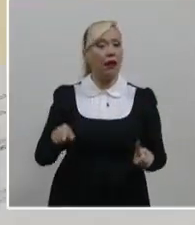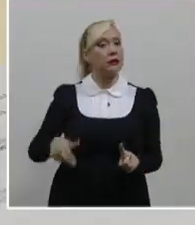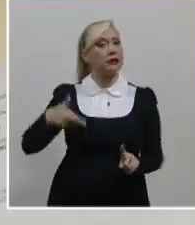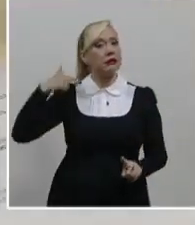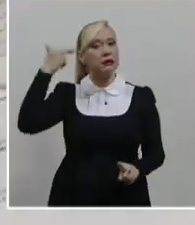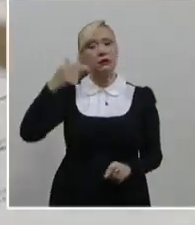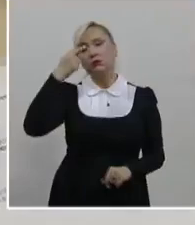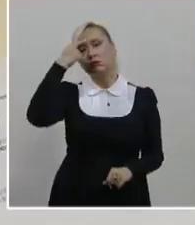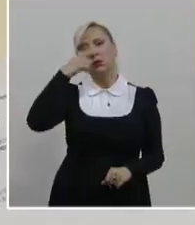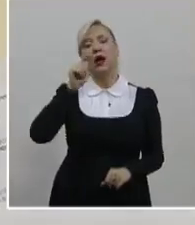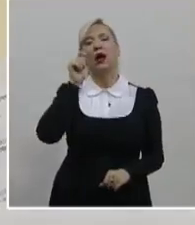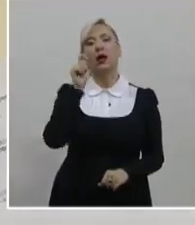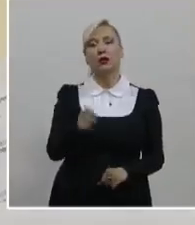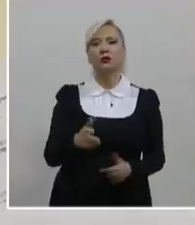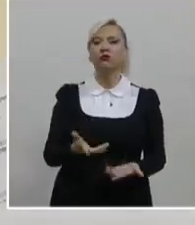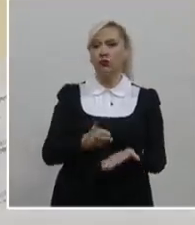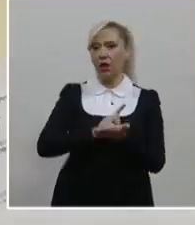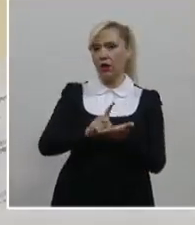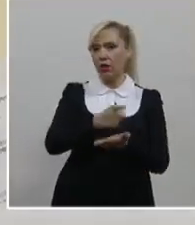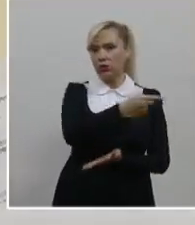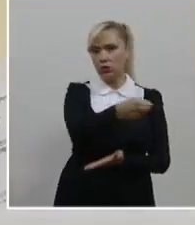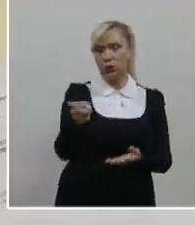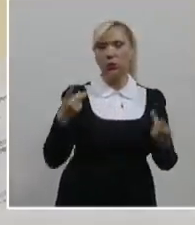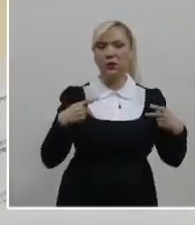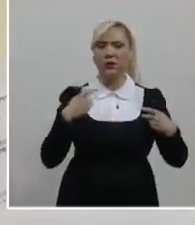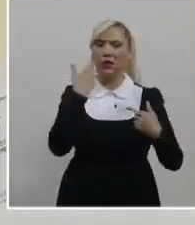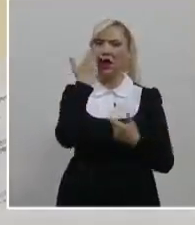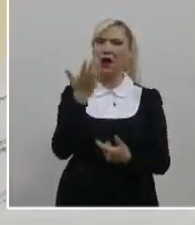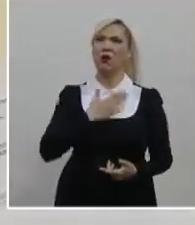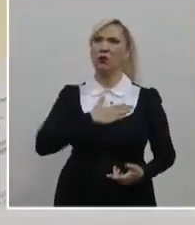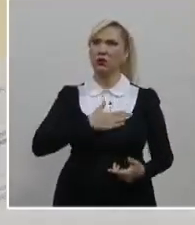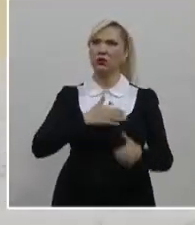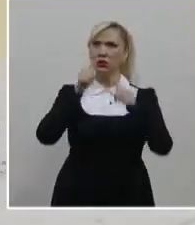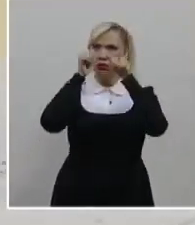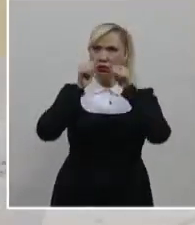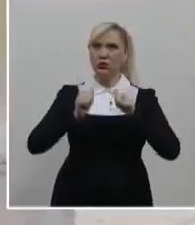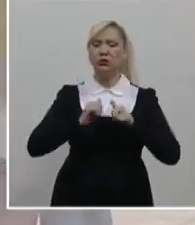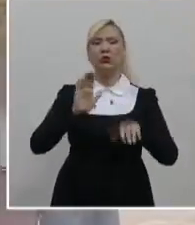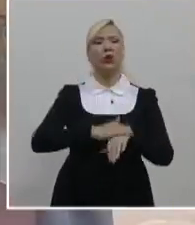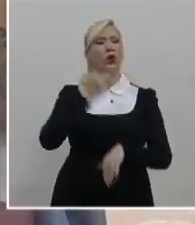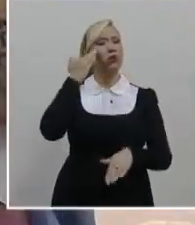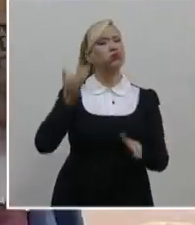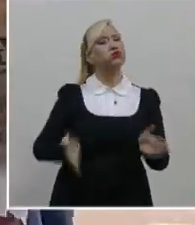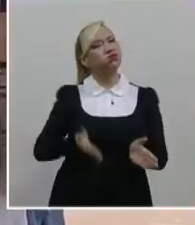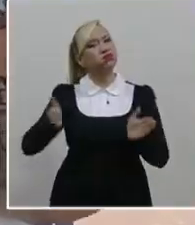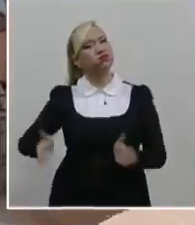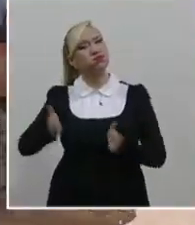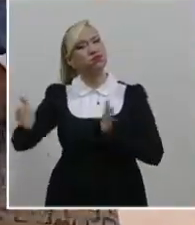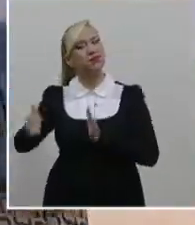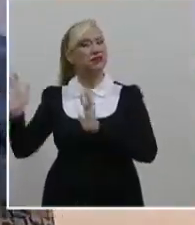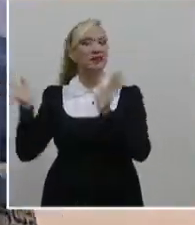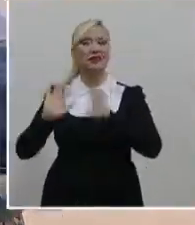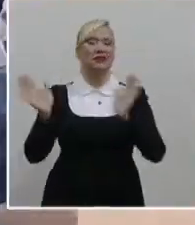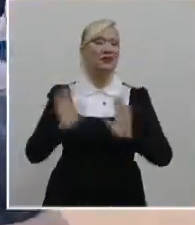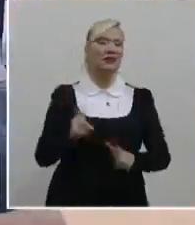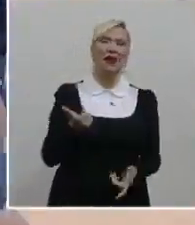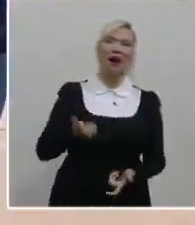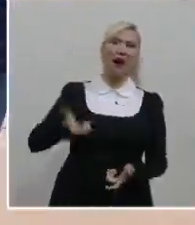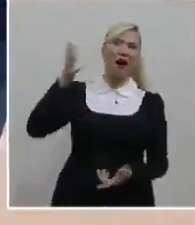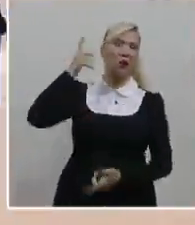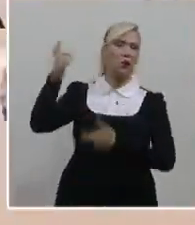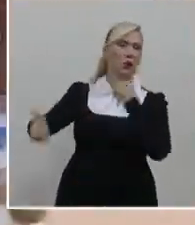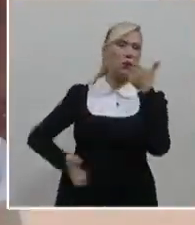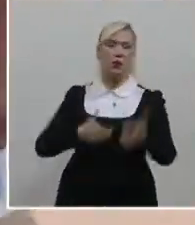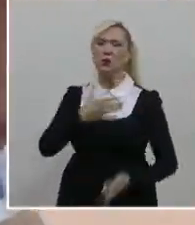del derecho de acceso a la justicia, mismo que busca eliminar todo elemento que retarde la impartición de justicia, volviéndolo a costosa y de